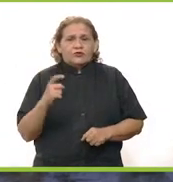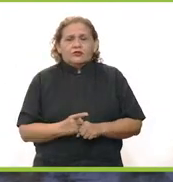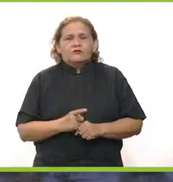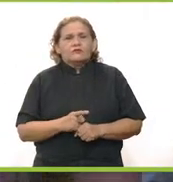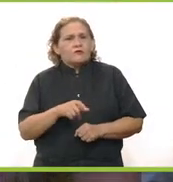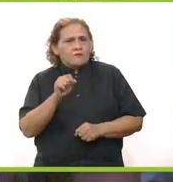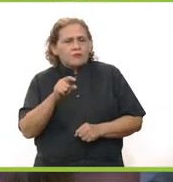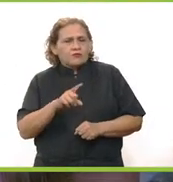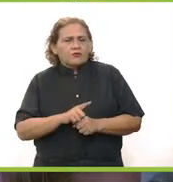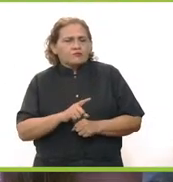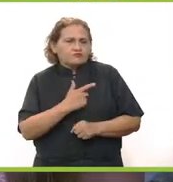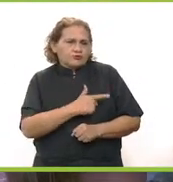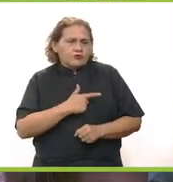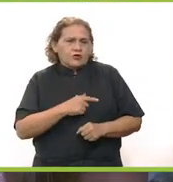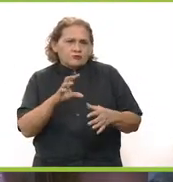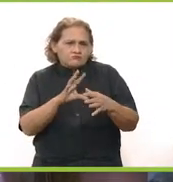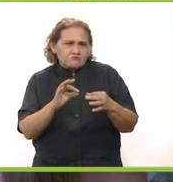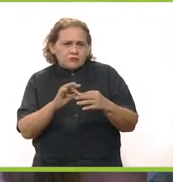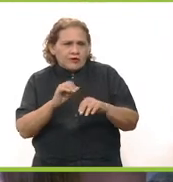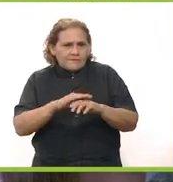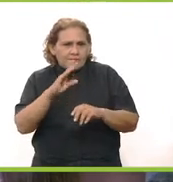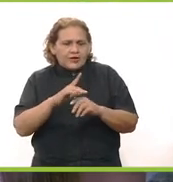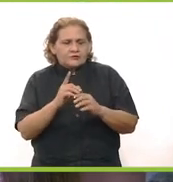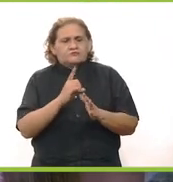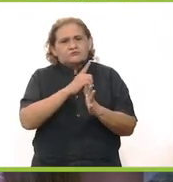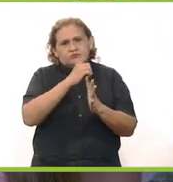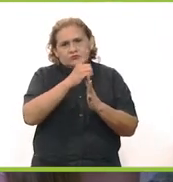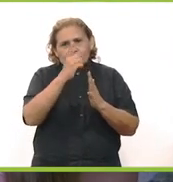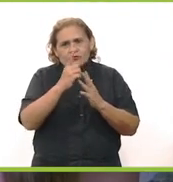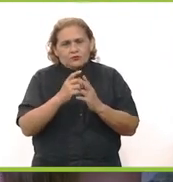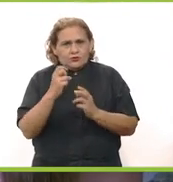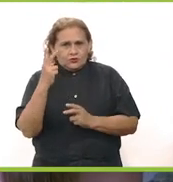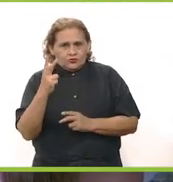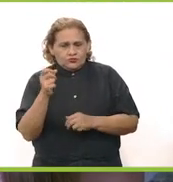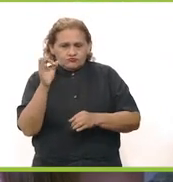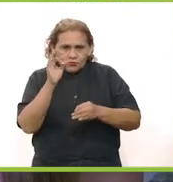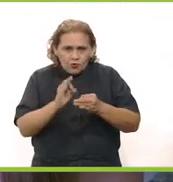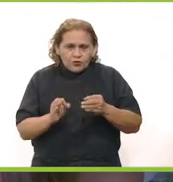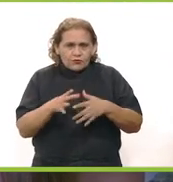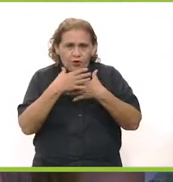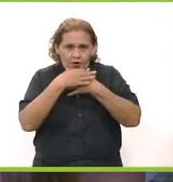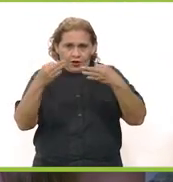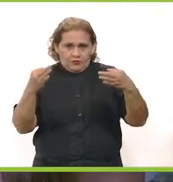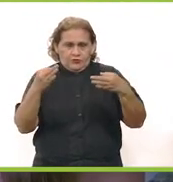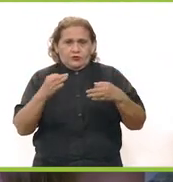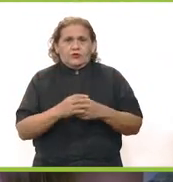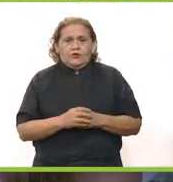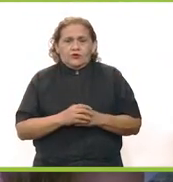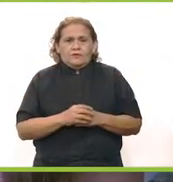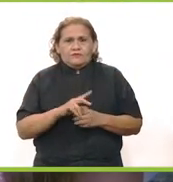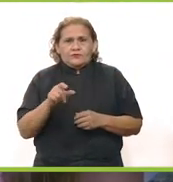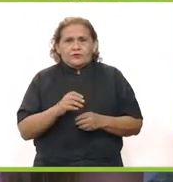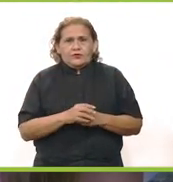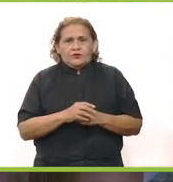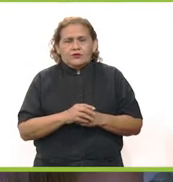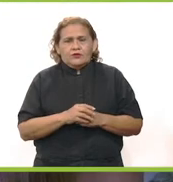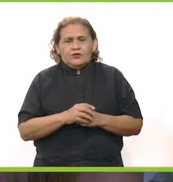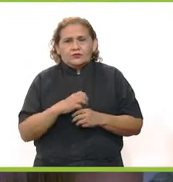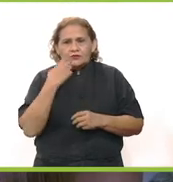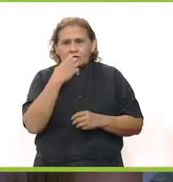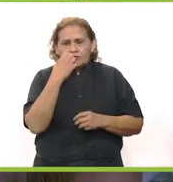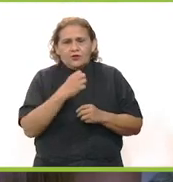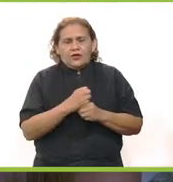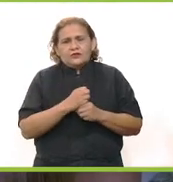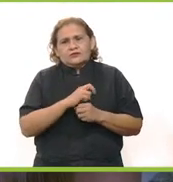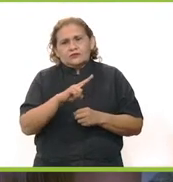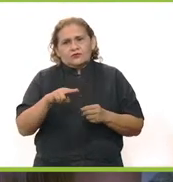yucatecas. En ese mismo sentido, nos gustaría que nos comparta más datos acerca de los dos últimos anuncios, el campus de